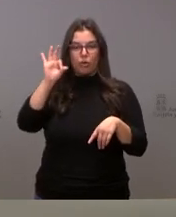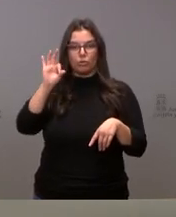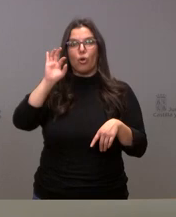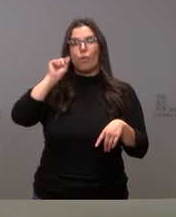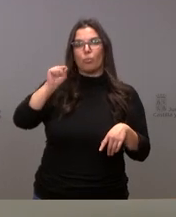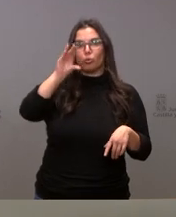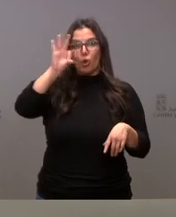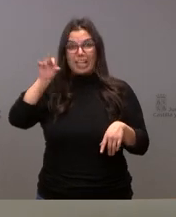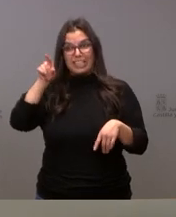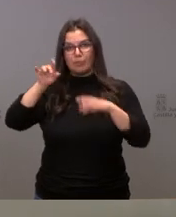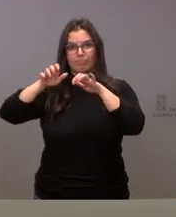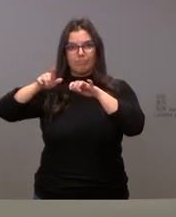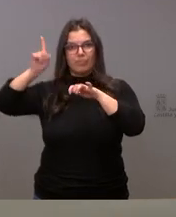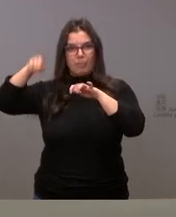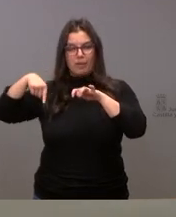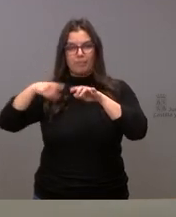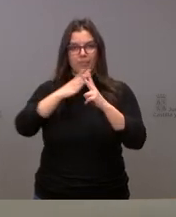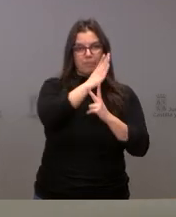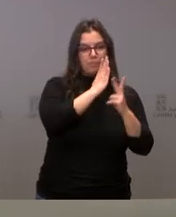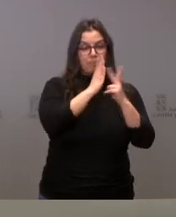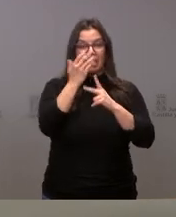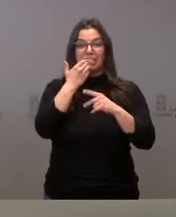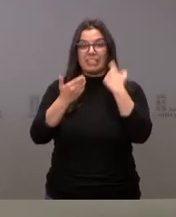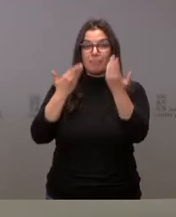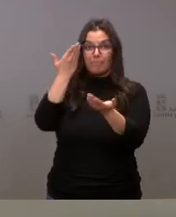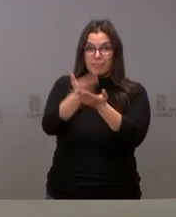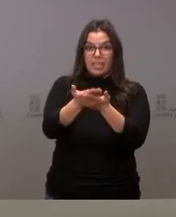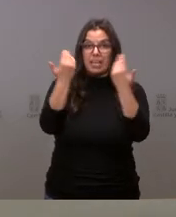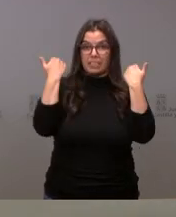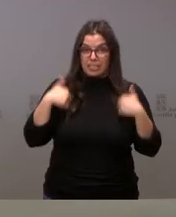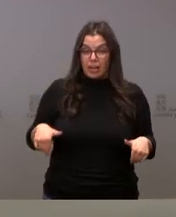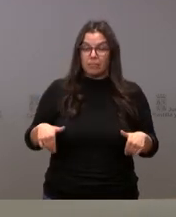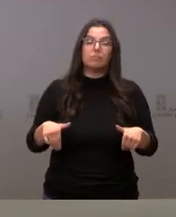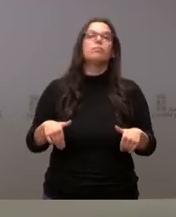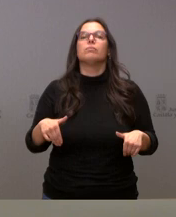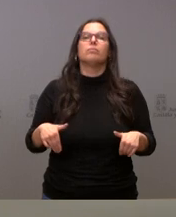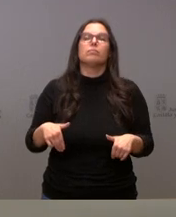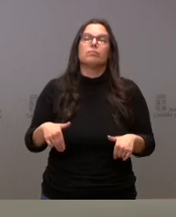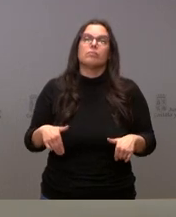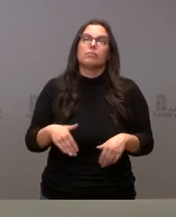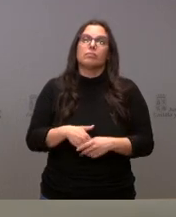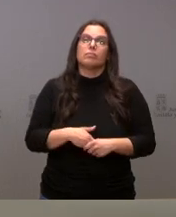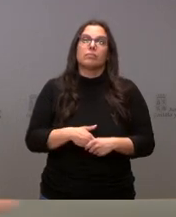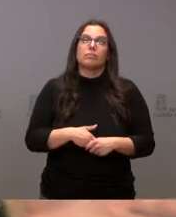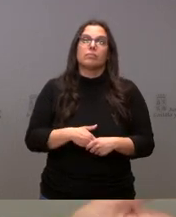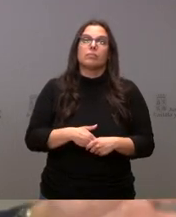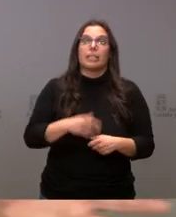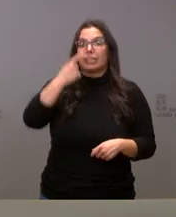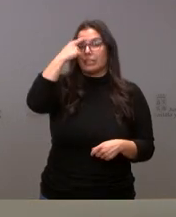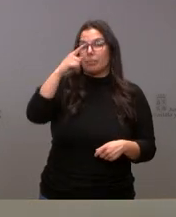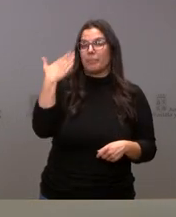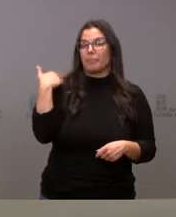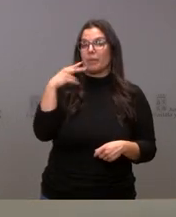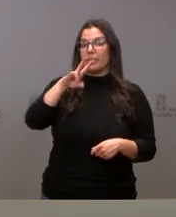Una vez solicitado esa intención de ejercitar el voto por correo, quiero indicar que desde el pasado